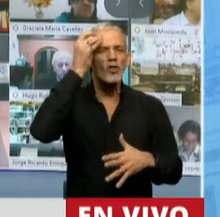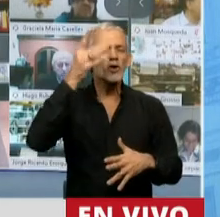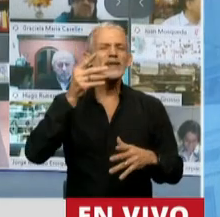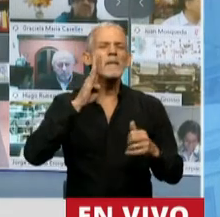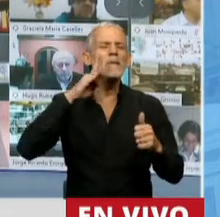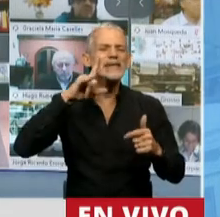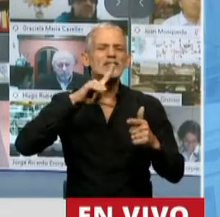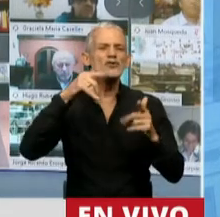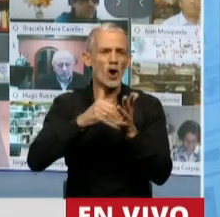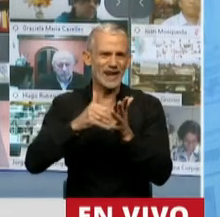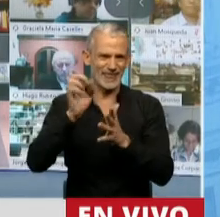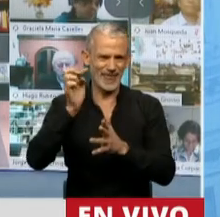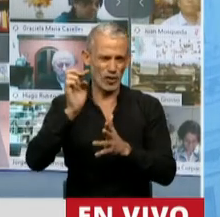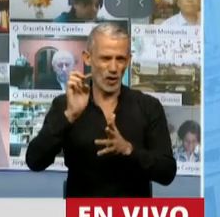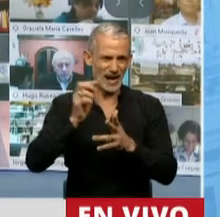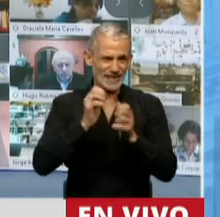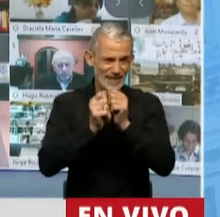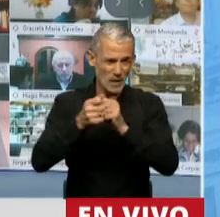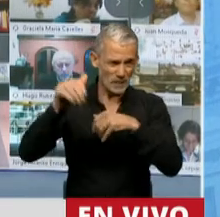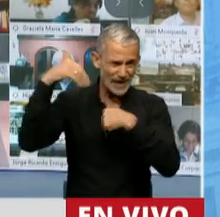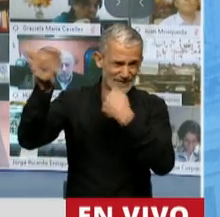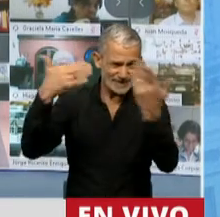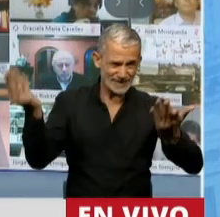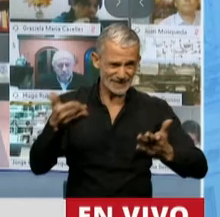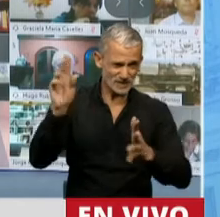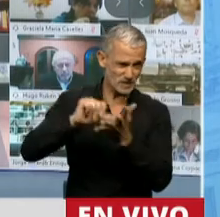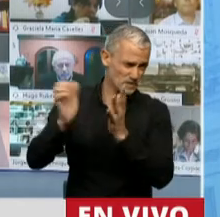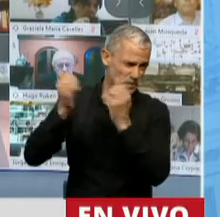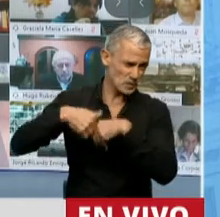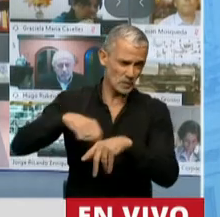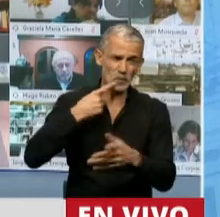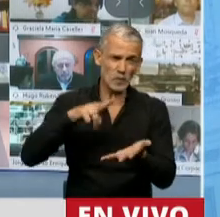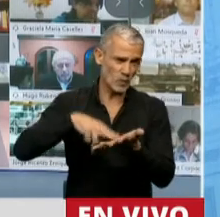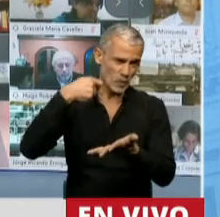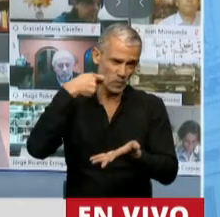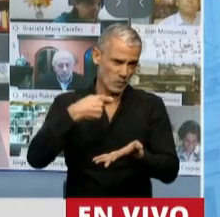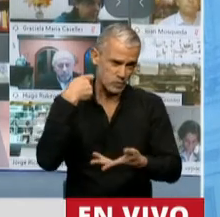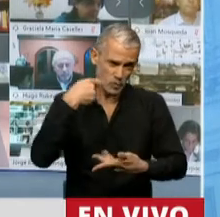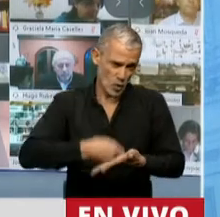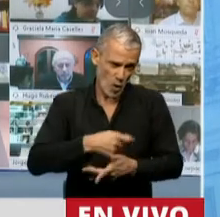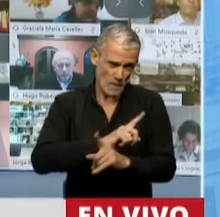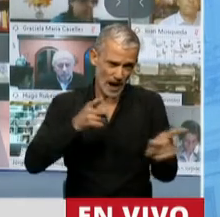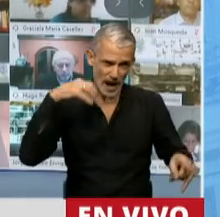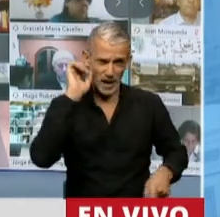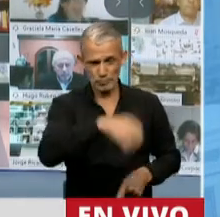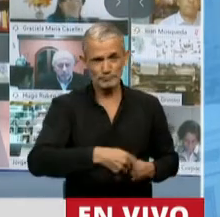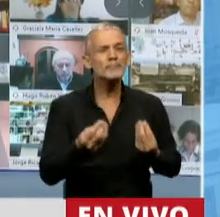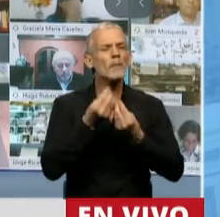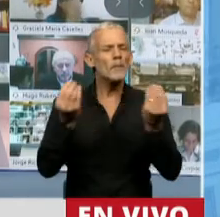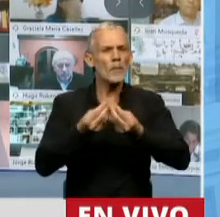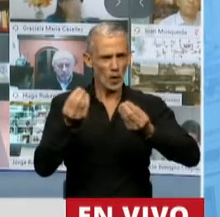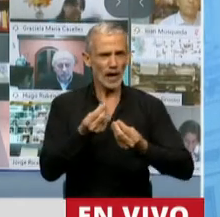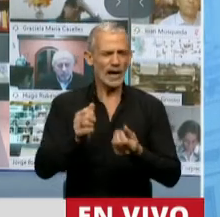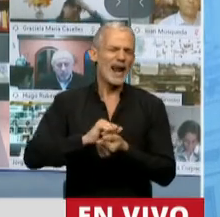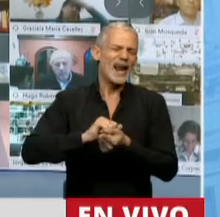billones de dólares en empresas offshore. La evasión asociada a esas prácticas está íntimamente ligada